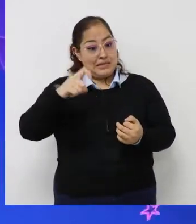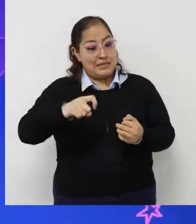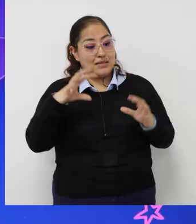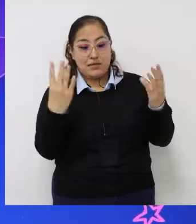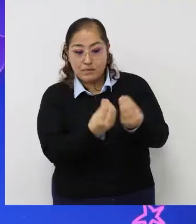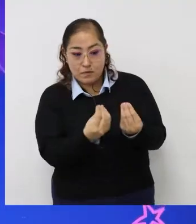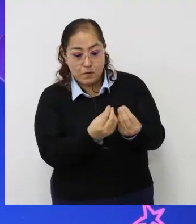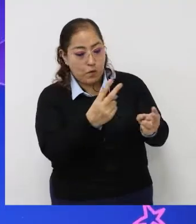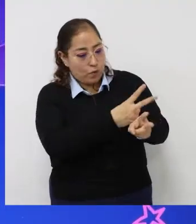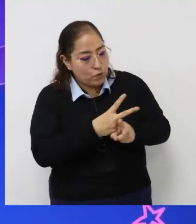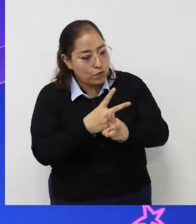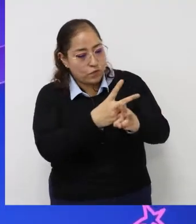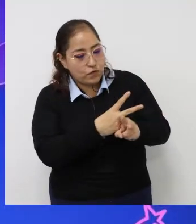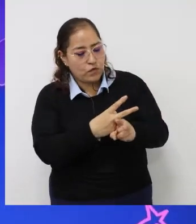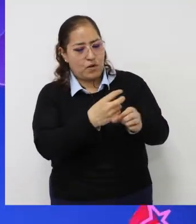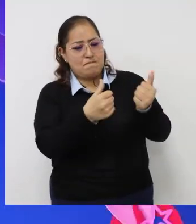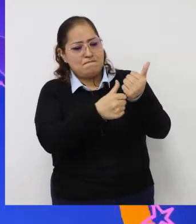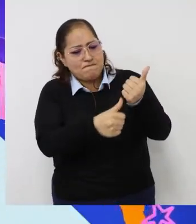¿Sabes qué es la diarrea?